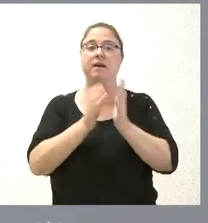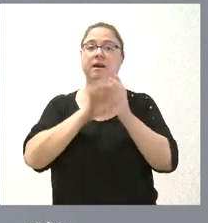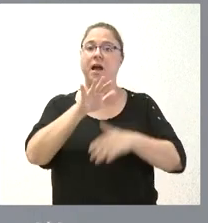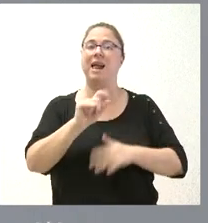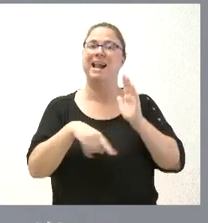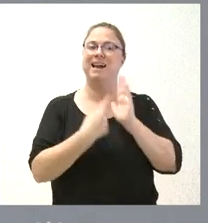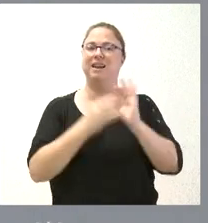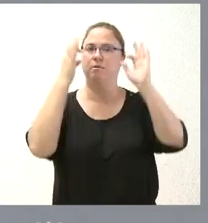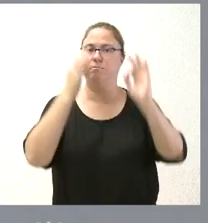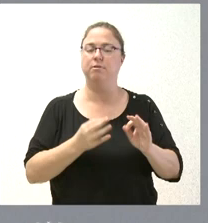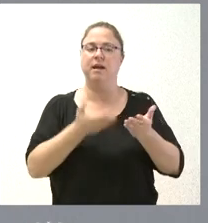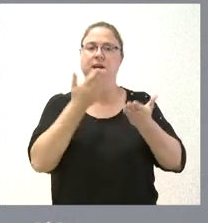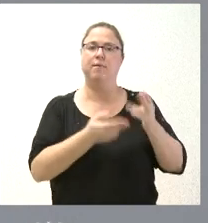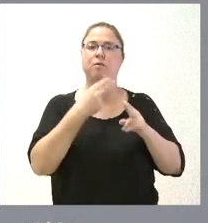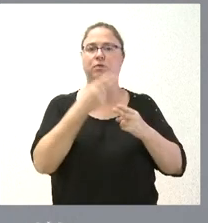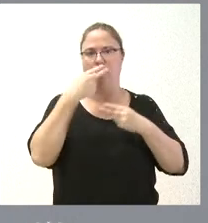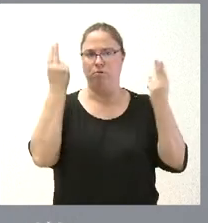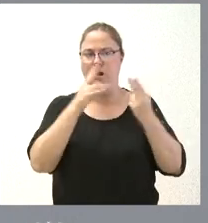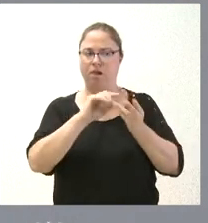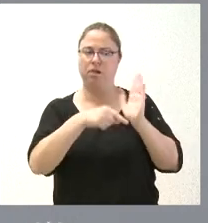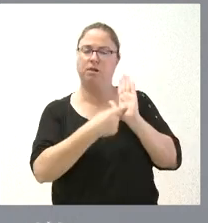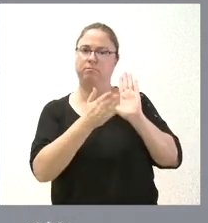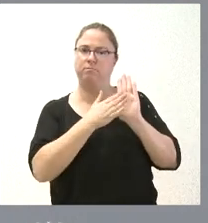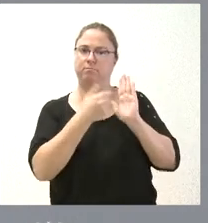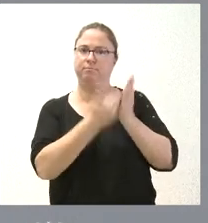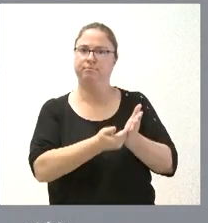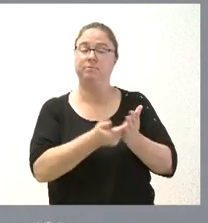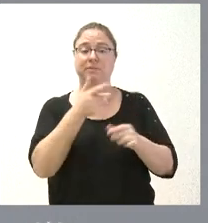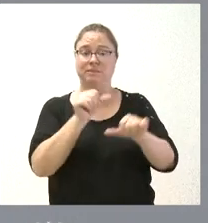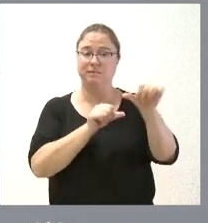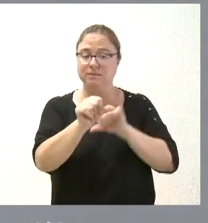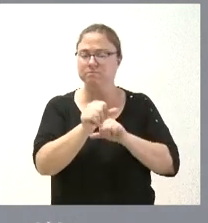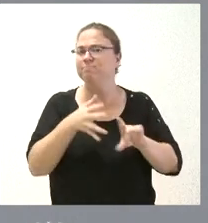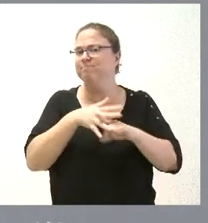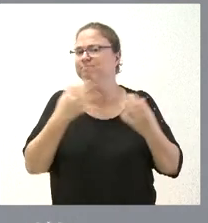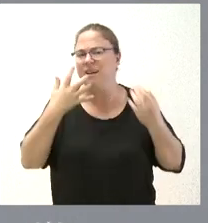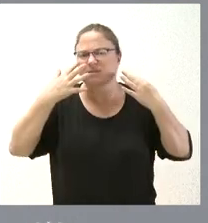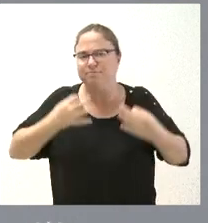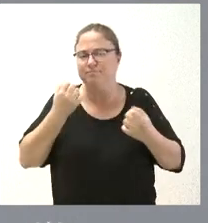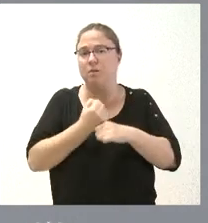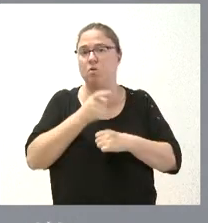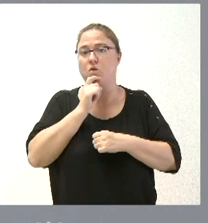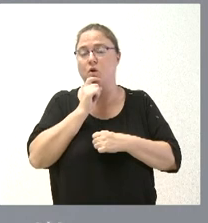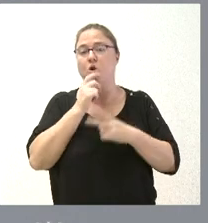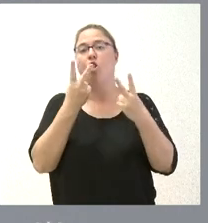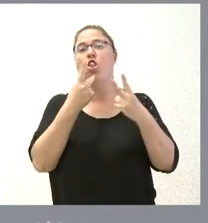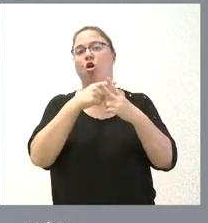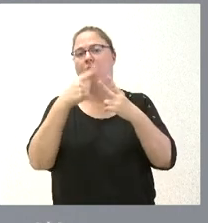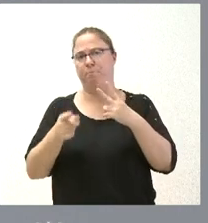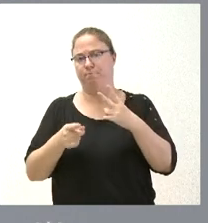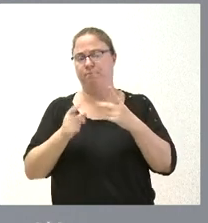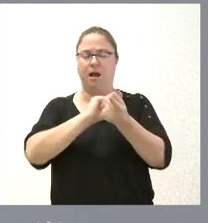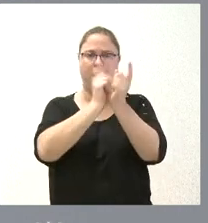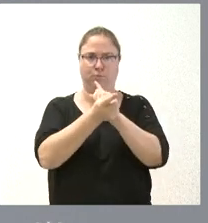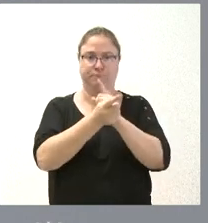legalmente establecido para la evaluación de las políticas públicas. ¿Qué supone, a partir de este momento? Pues los dos cambios que les he señalado.